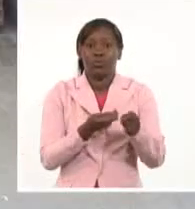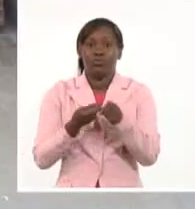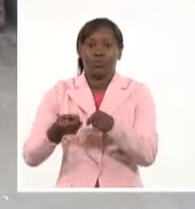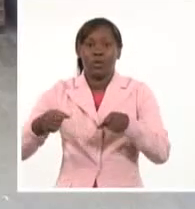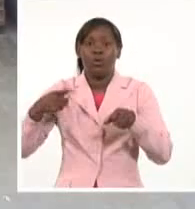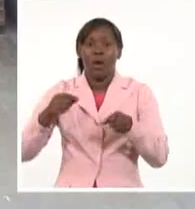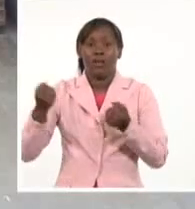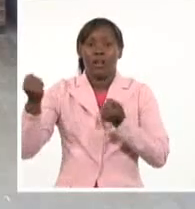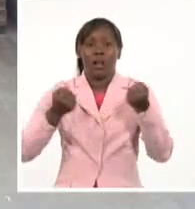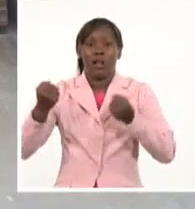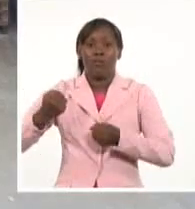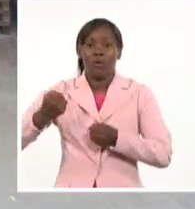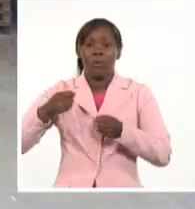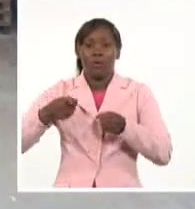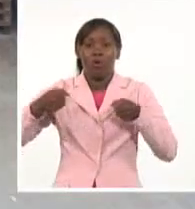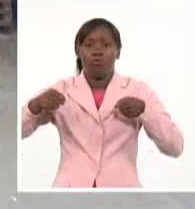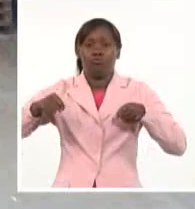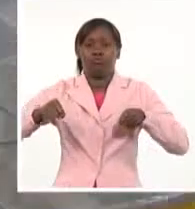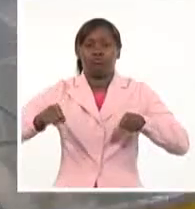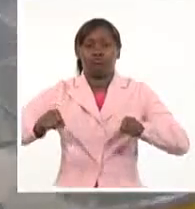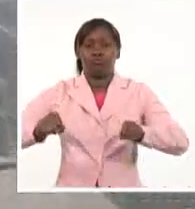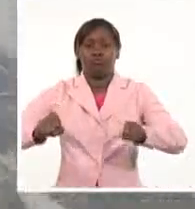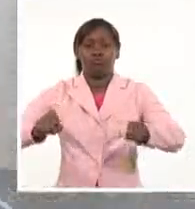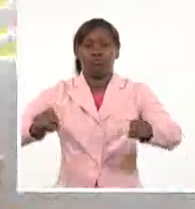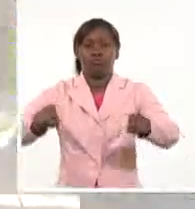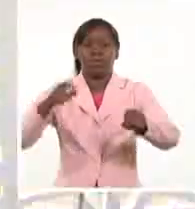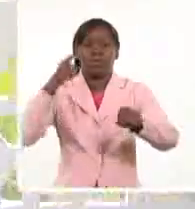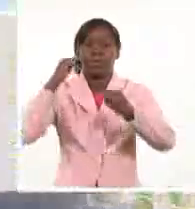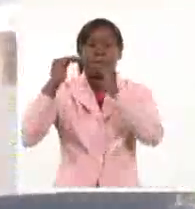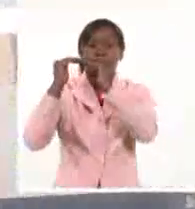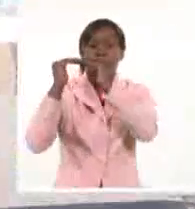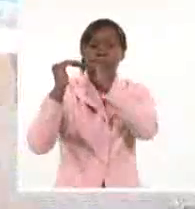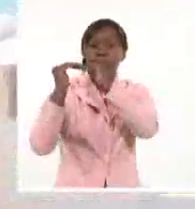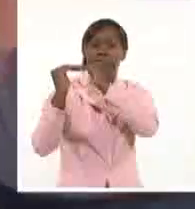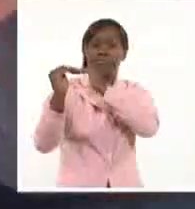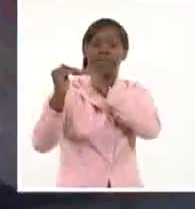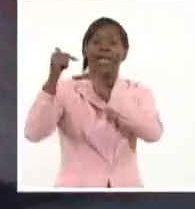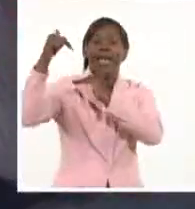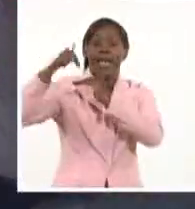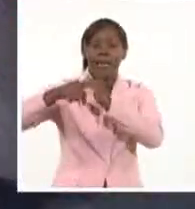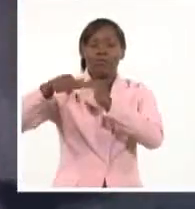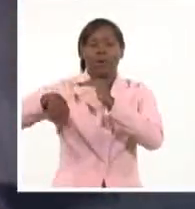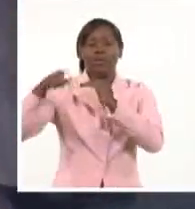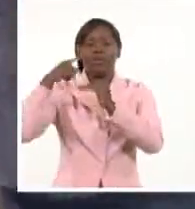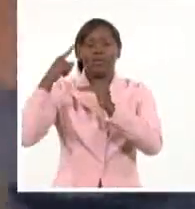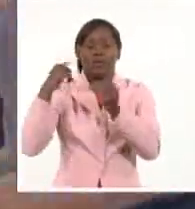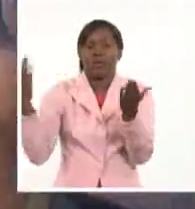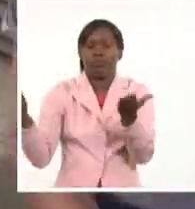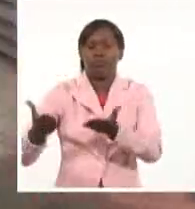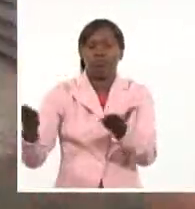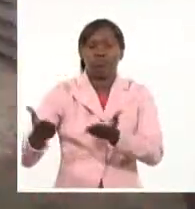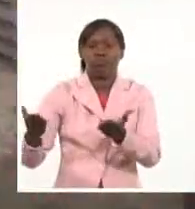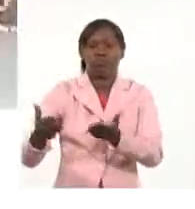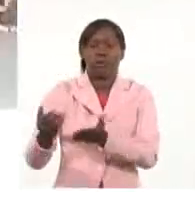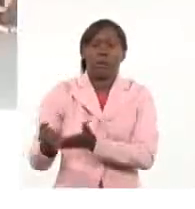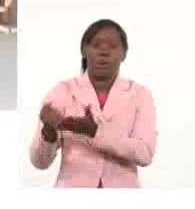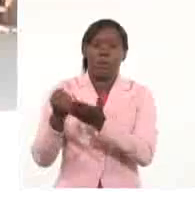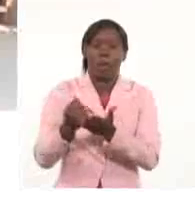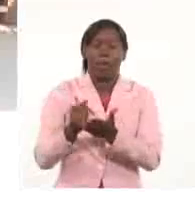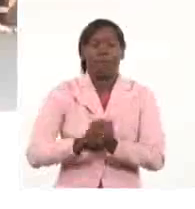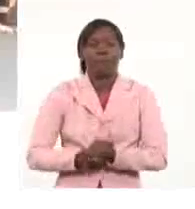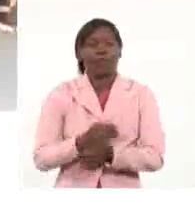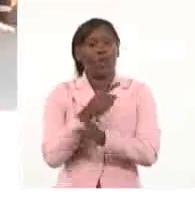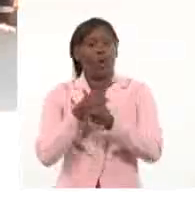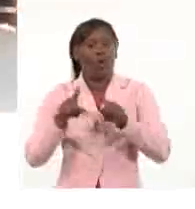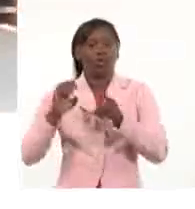construcción, que es más ligero el crecimiento, lo cual ha contribuido a satisfacer en Villaclara, y a ir dando